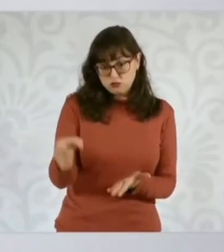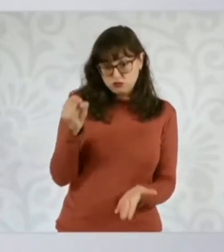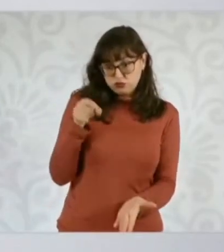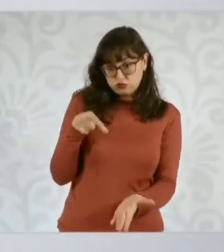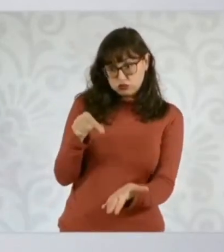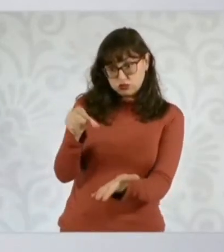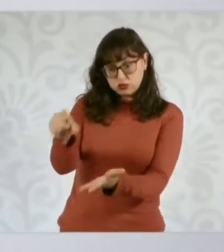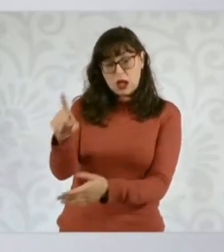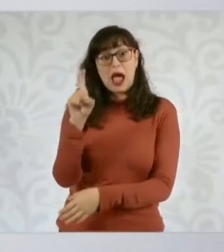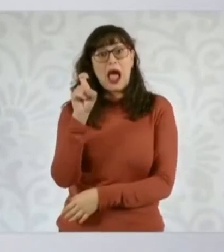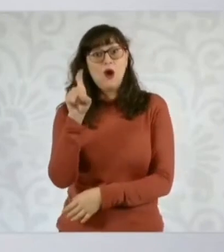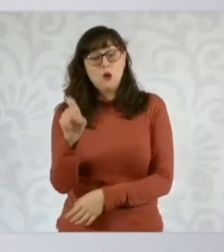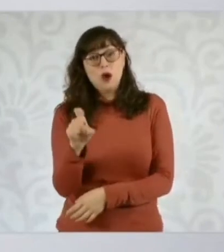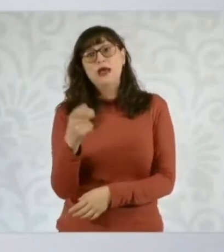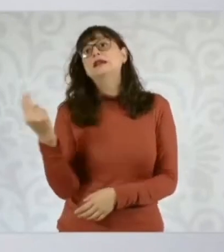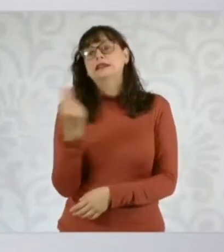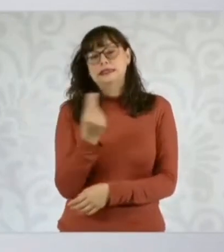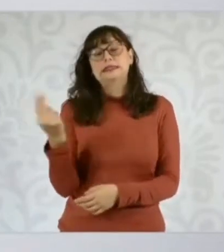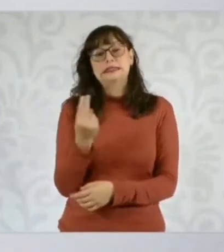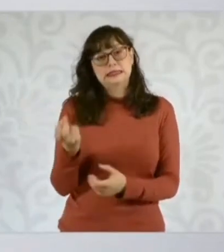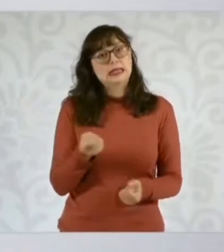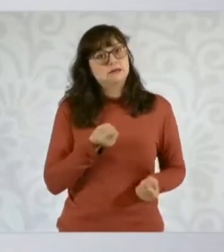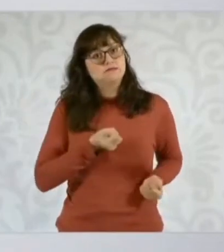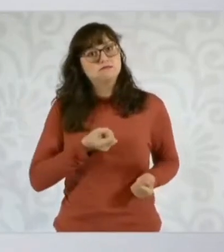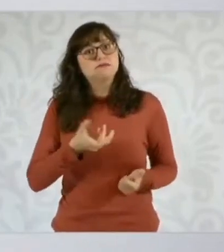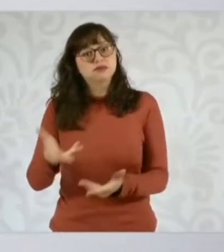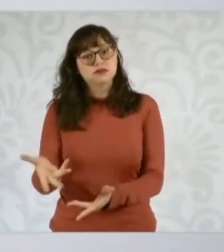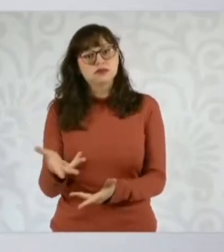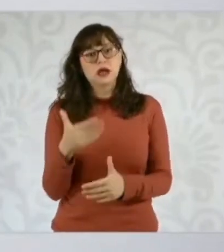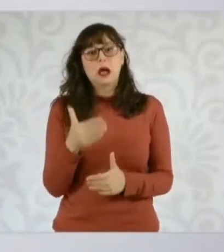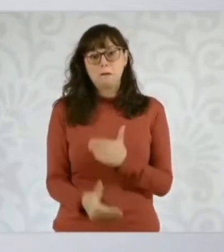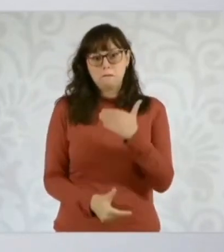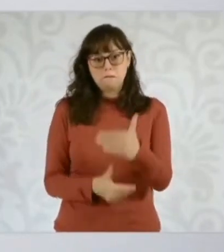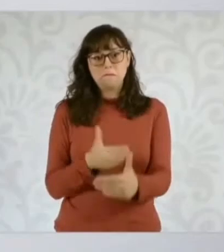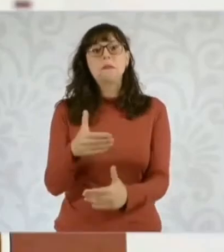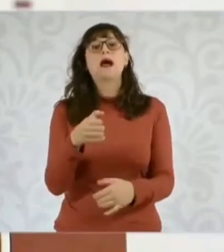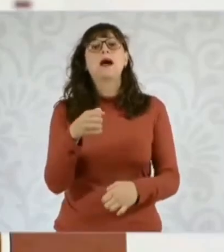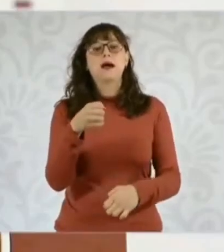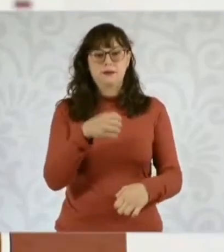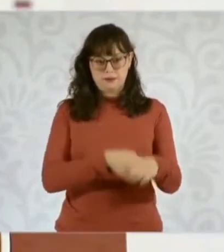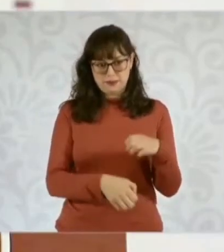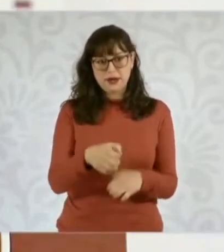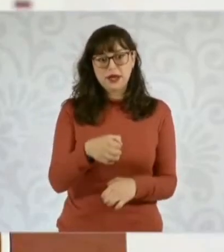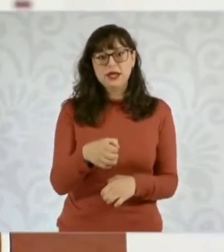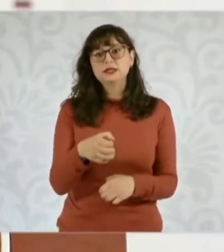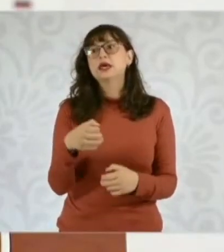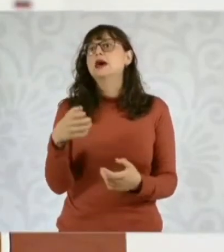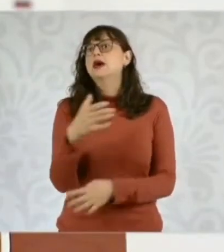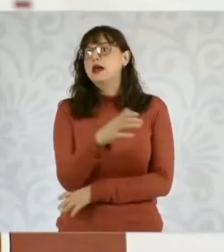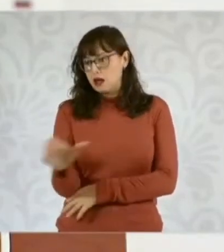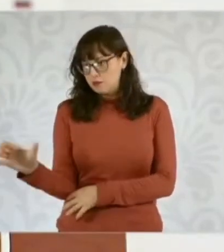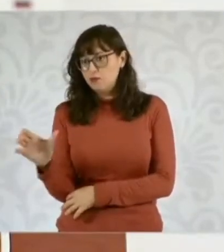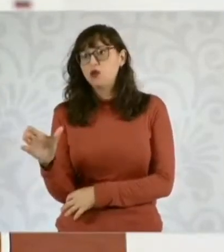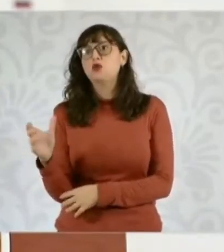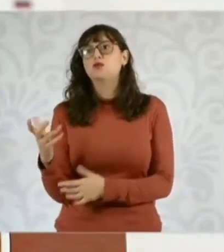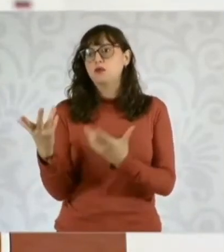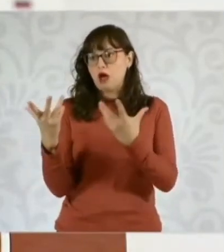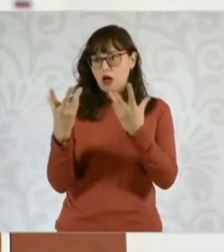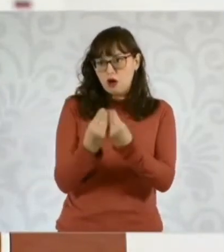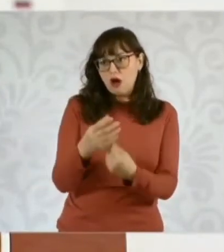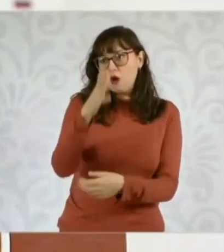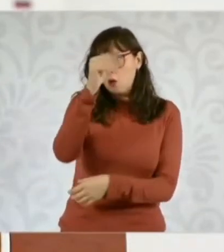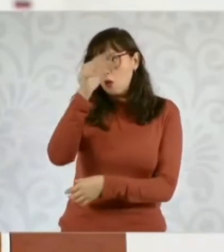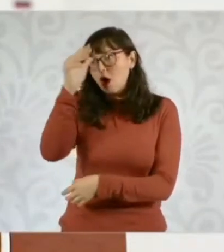y va muy avanzado también este acuerdo, tanto con empresarios como con distritos de riego, como